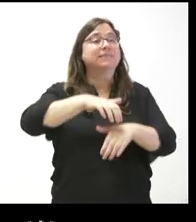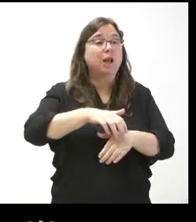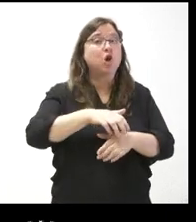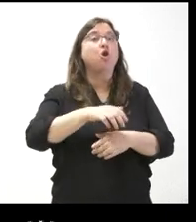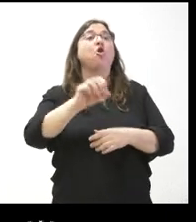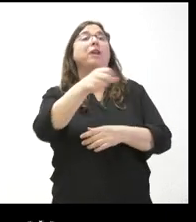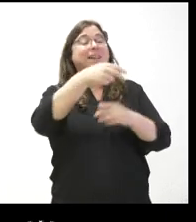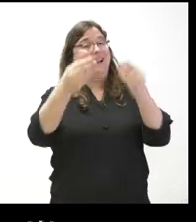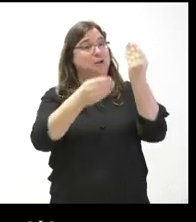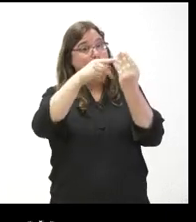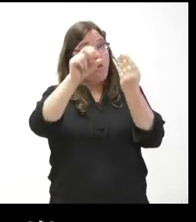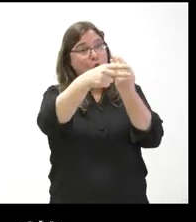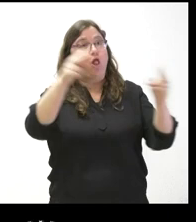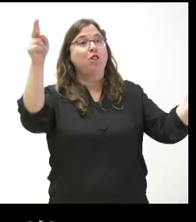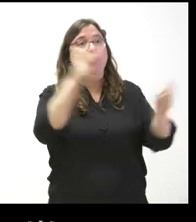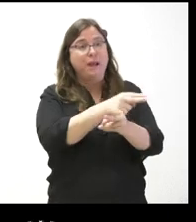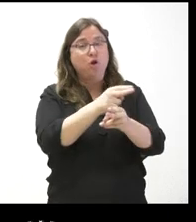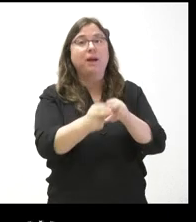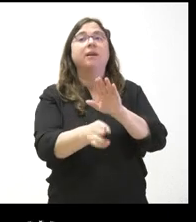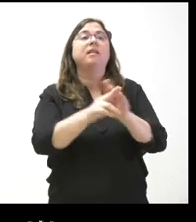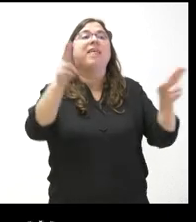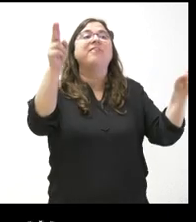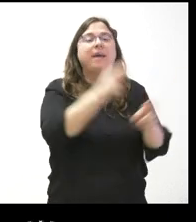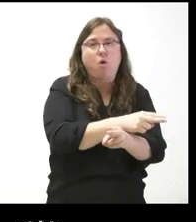y restablezca el cumplimiento de la normativa, derogue.